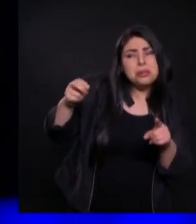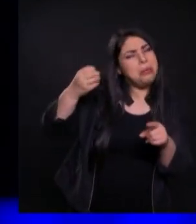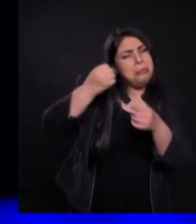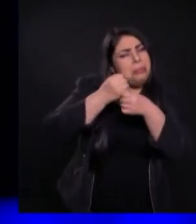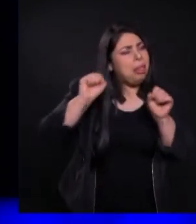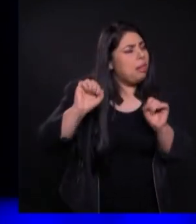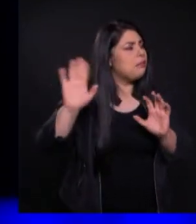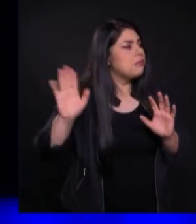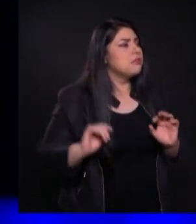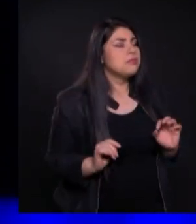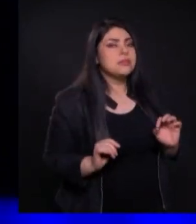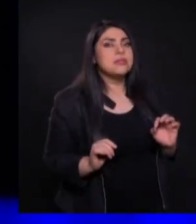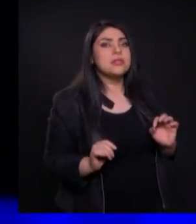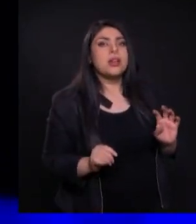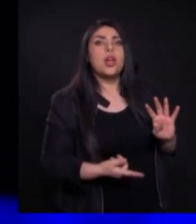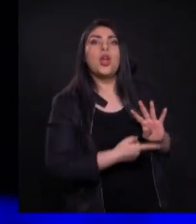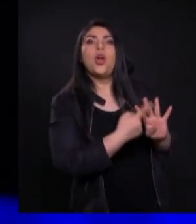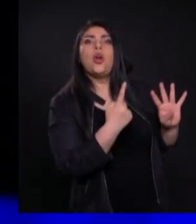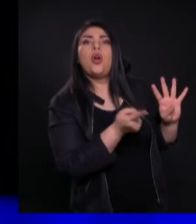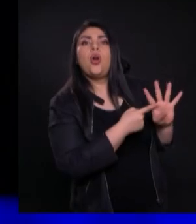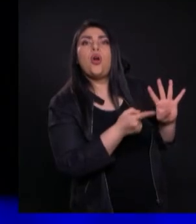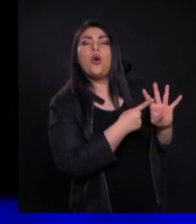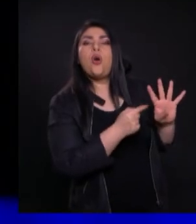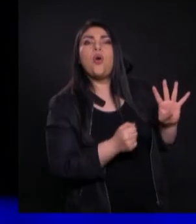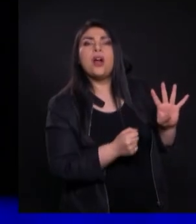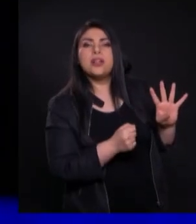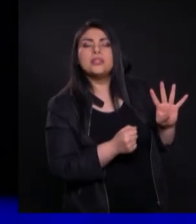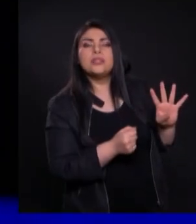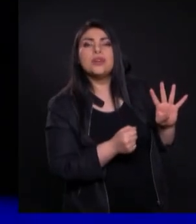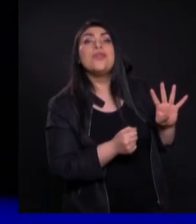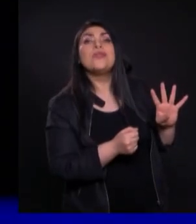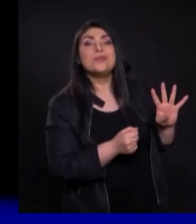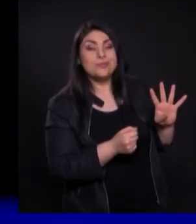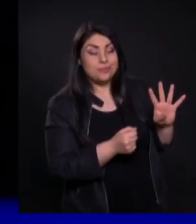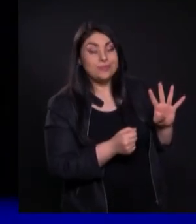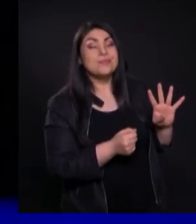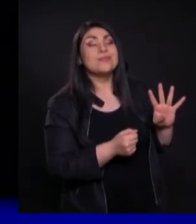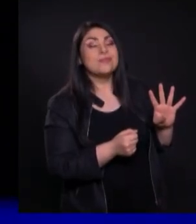Cuatro Dejar Que la gente Se acerque A la causa